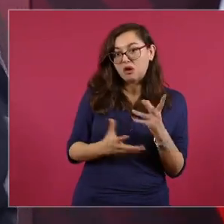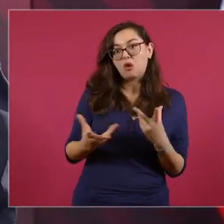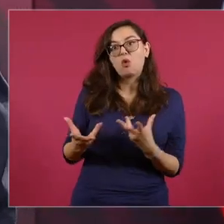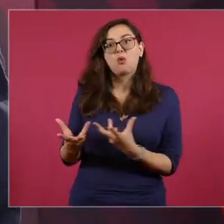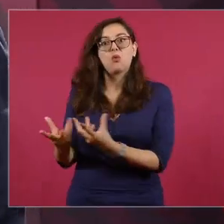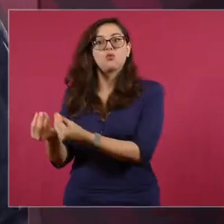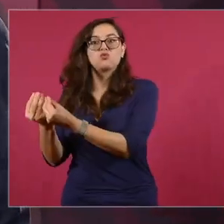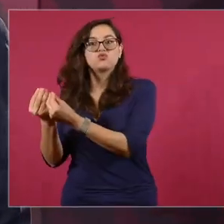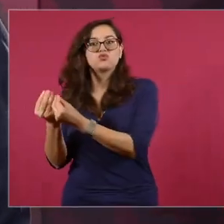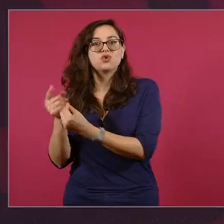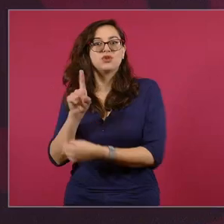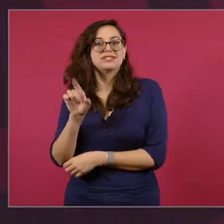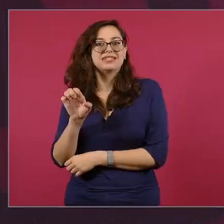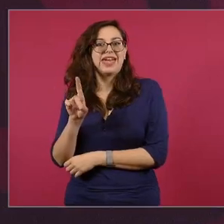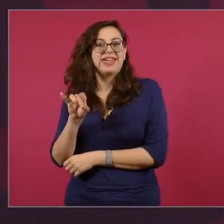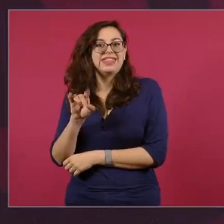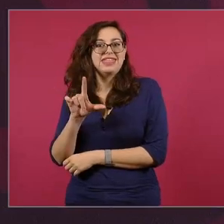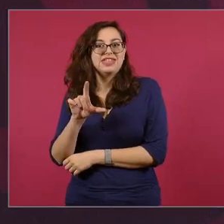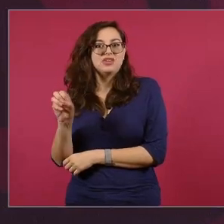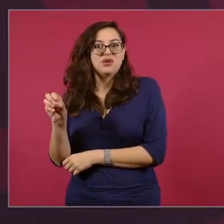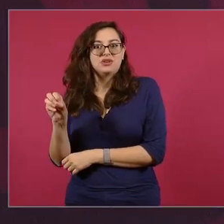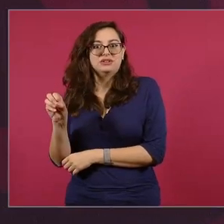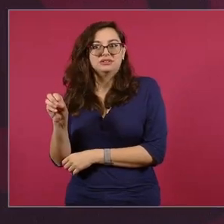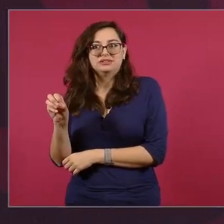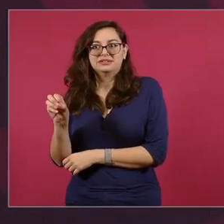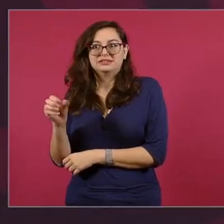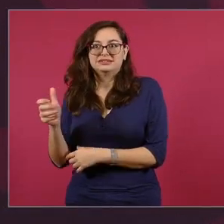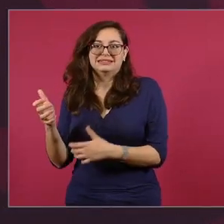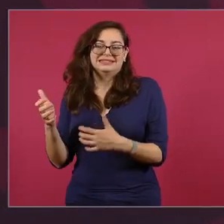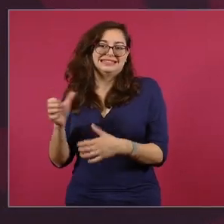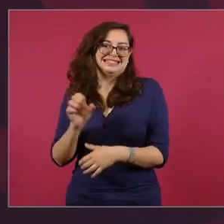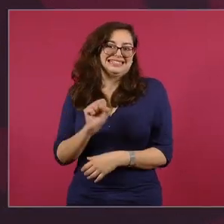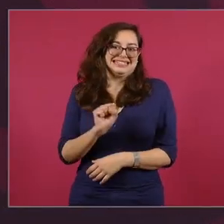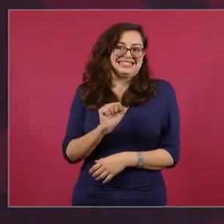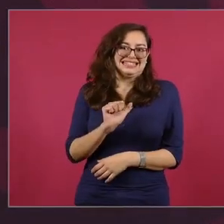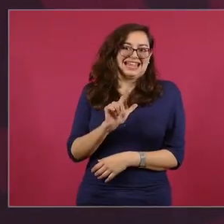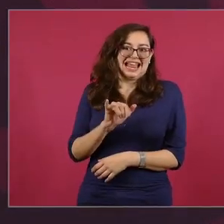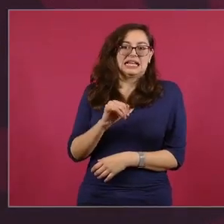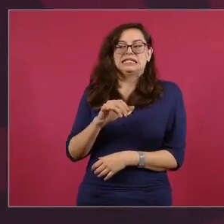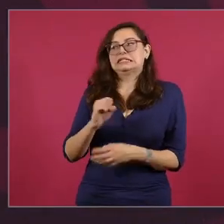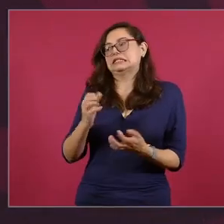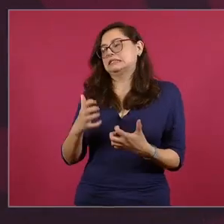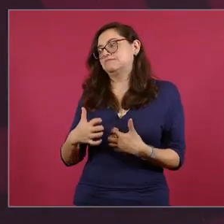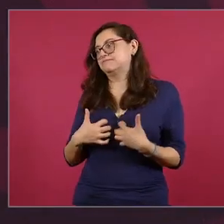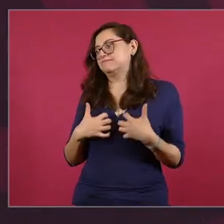salen los recibos y sale todo.